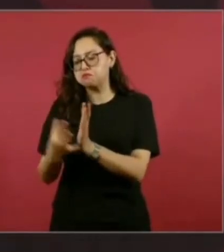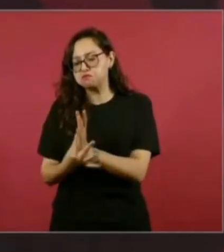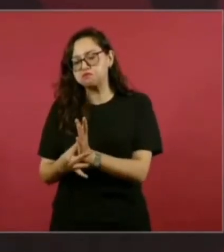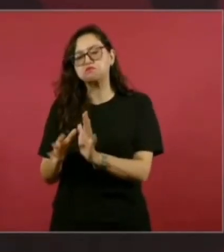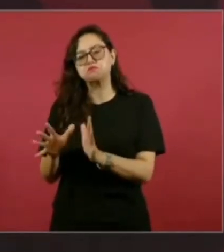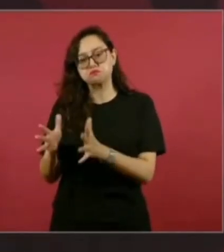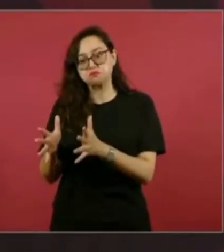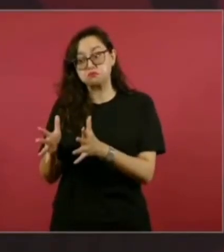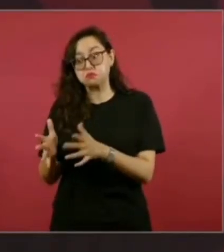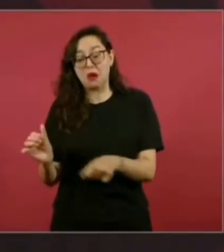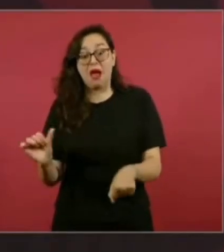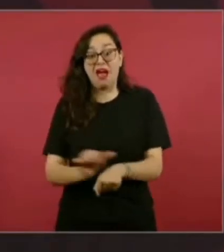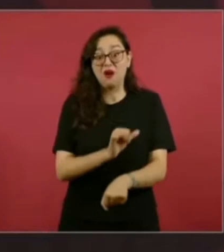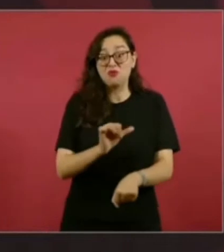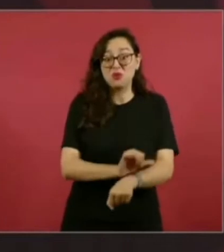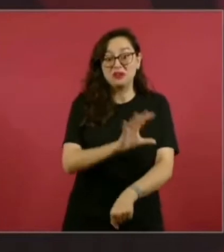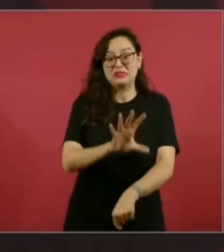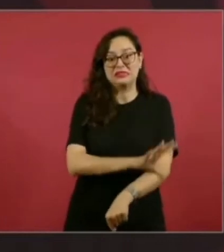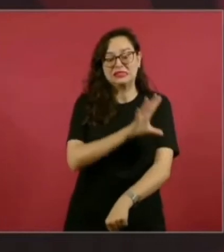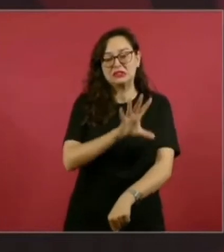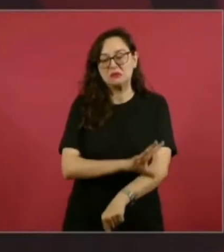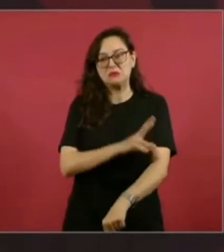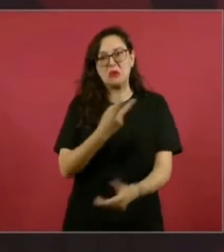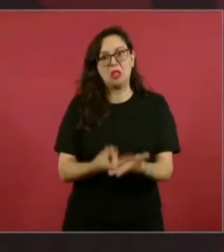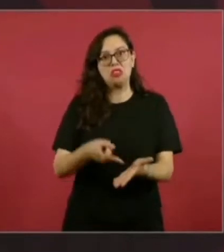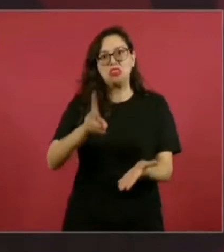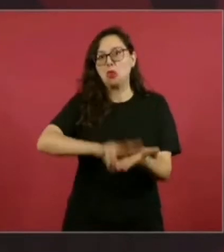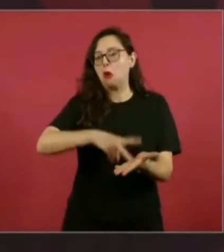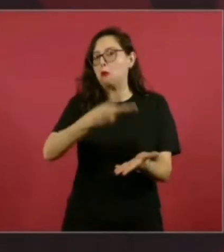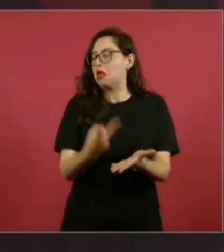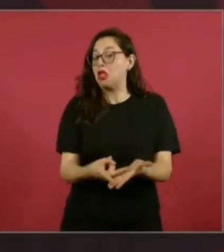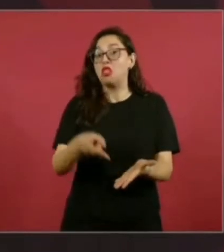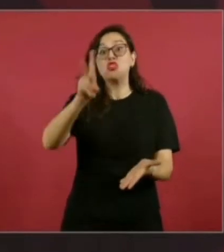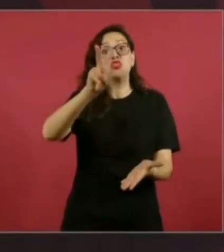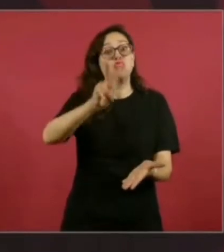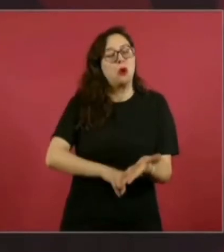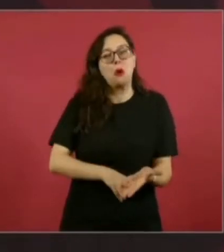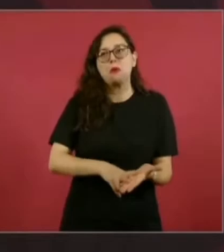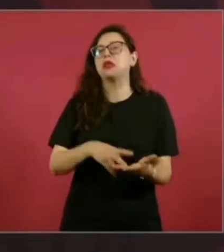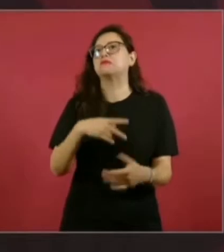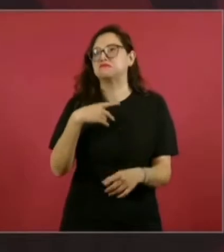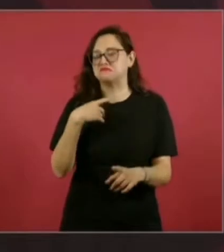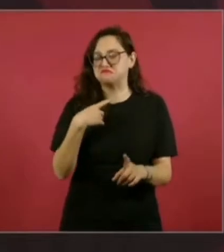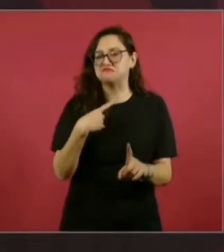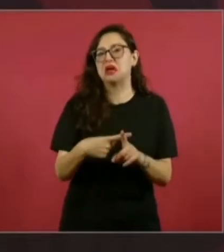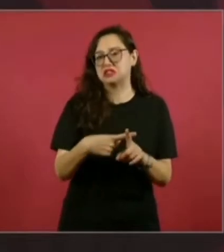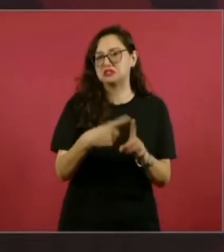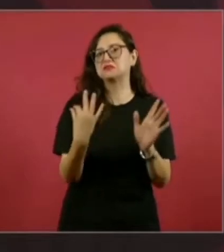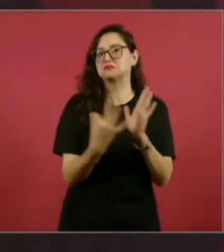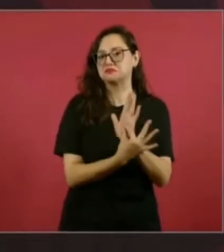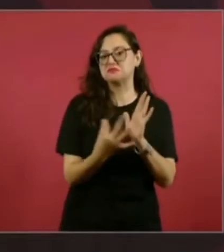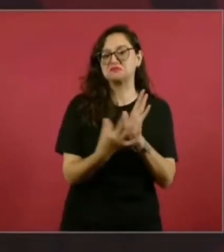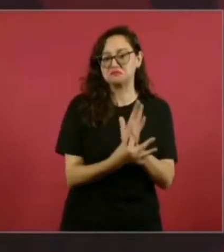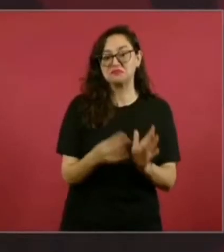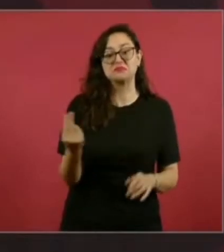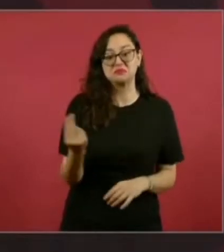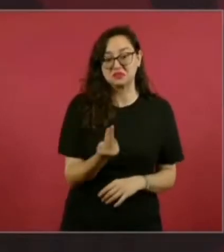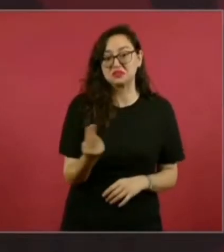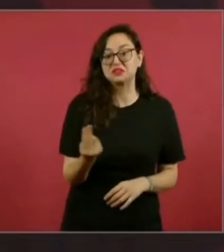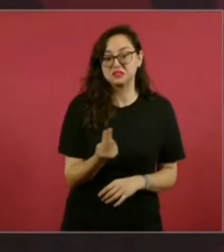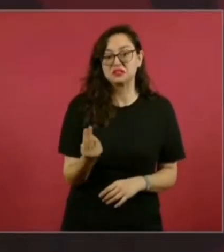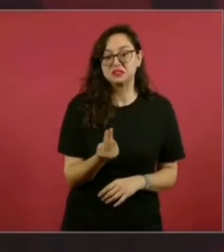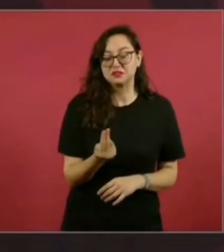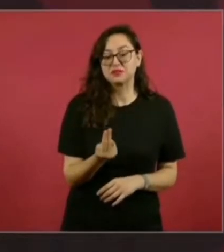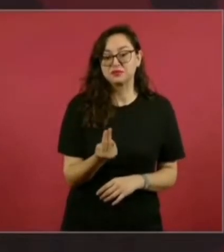para un automóvil. Y Sonora tiene el cobre, tiene el